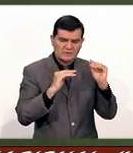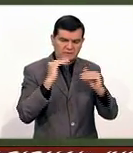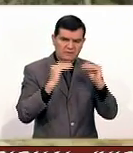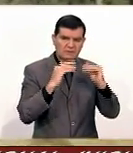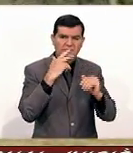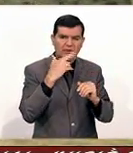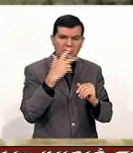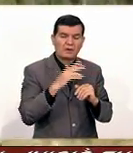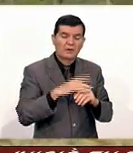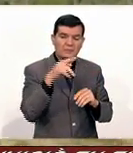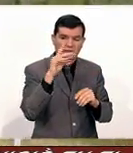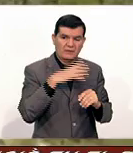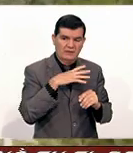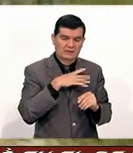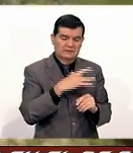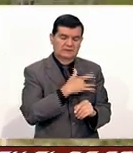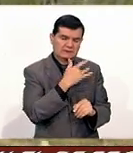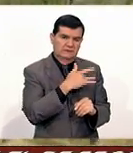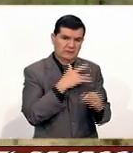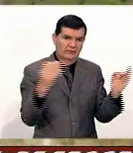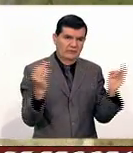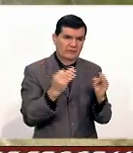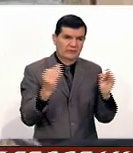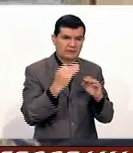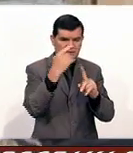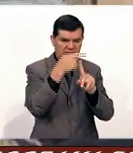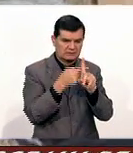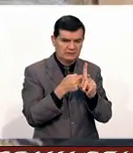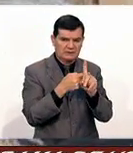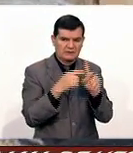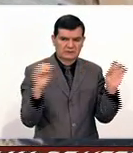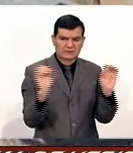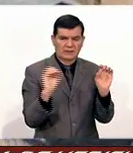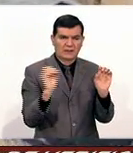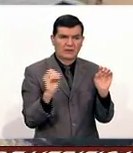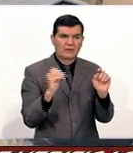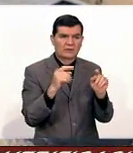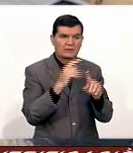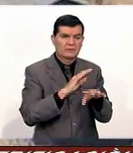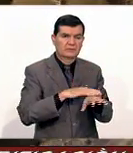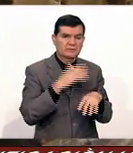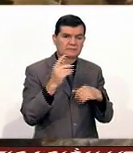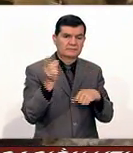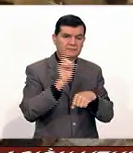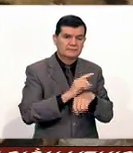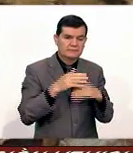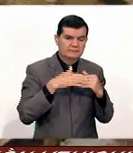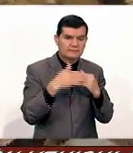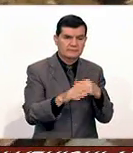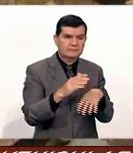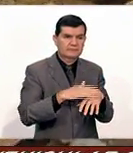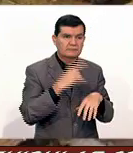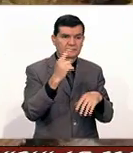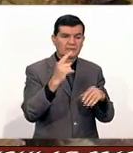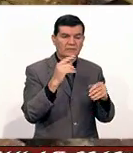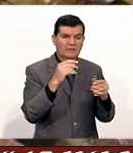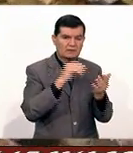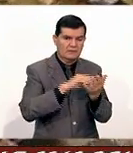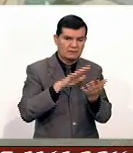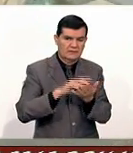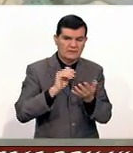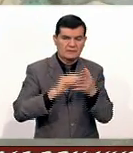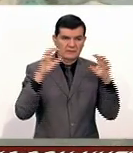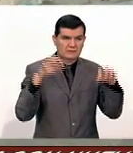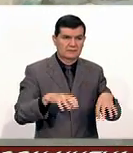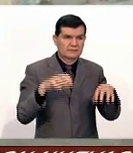aunque hemos tenido sensaciones de 0 grados centígrados durante los días pasados debido al registro de